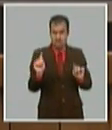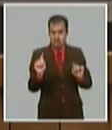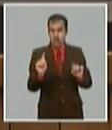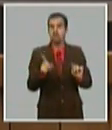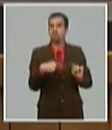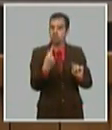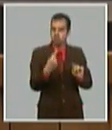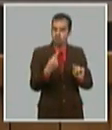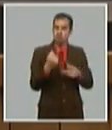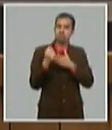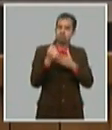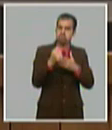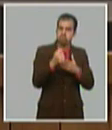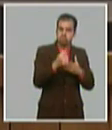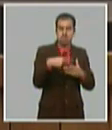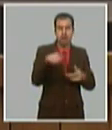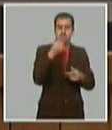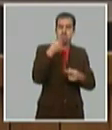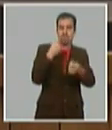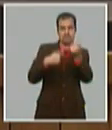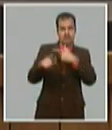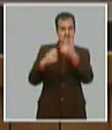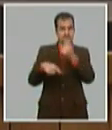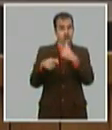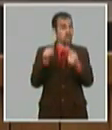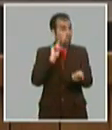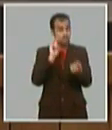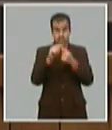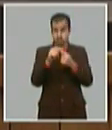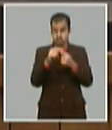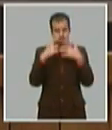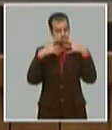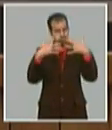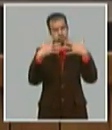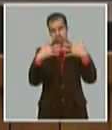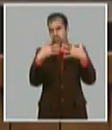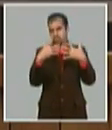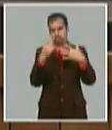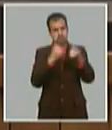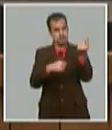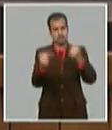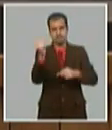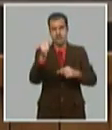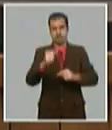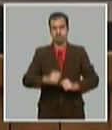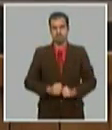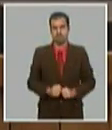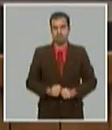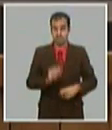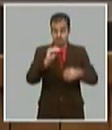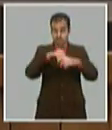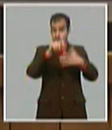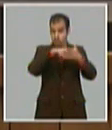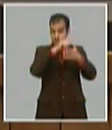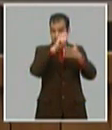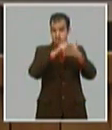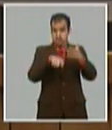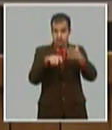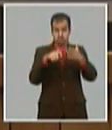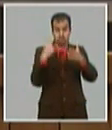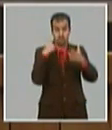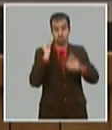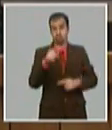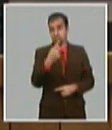tarea, pudiéramos decir, de primer orden. Un primer objetivo, para calificarlo así, del plan de la economía del próximo año, que es alcanzar como